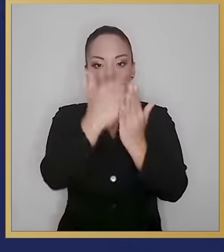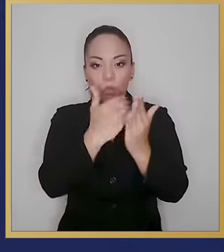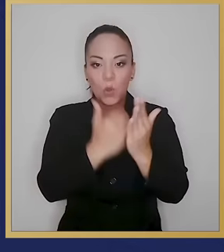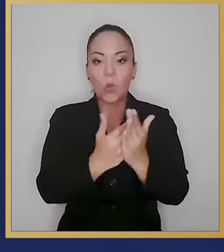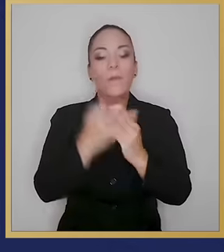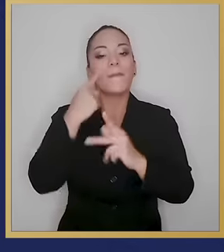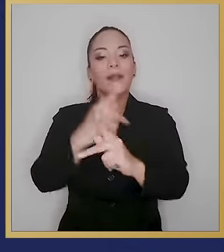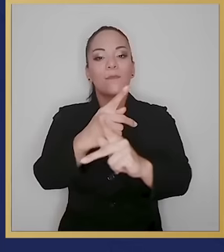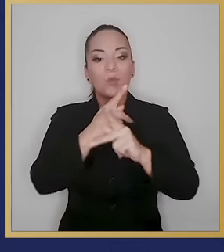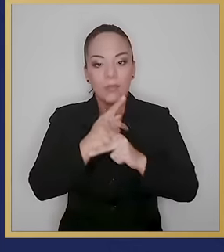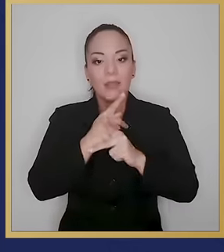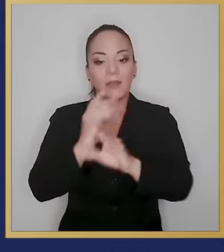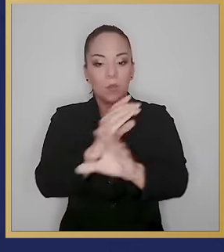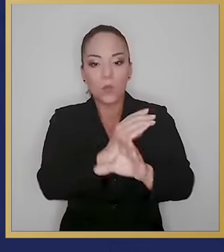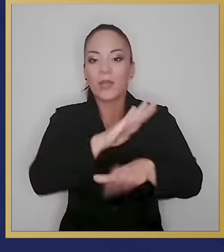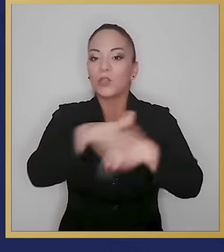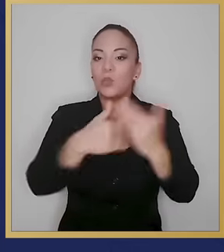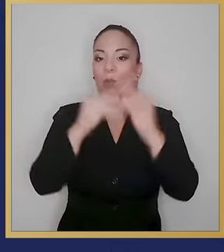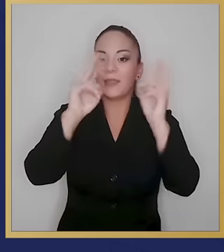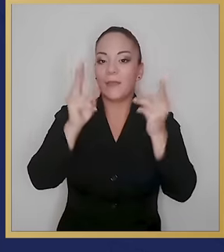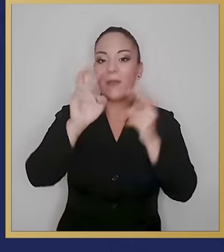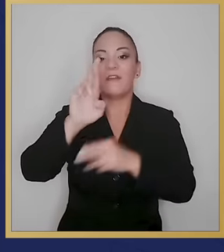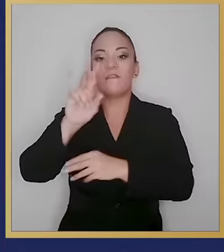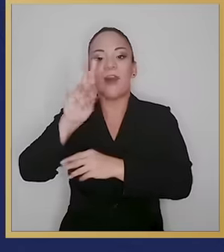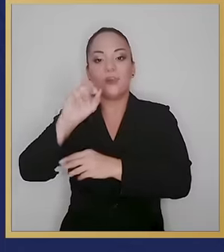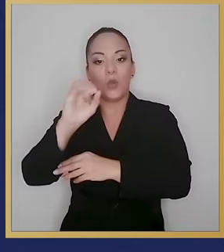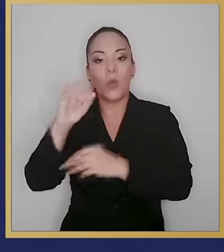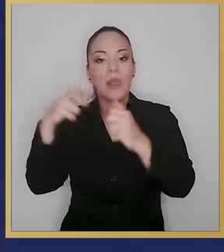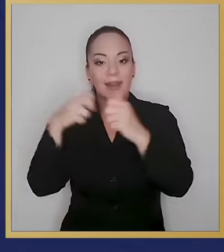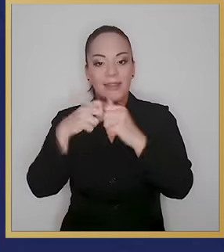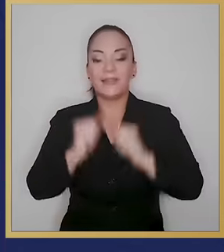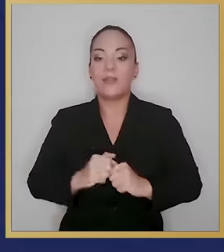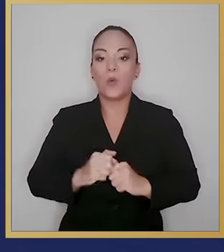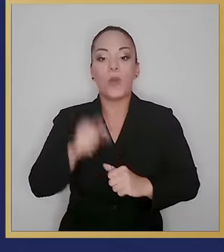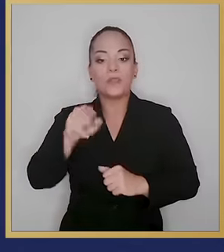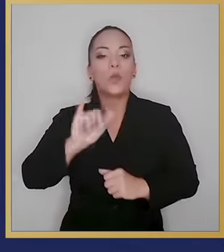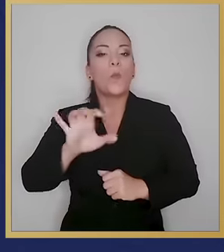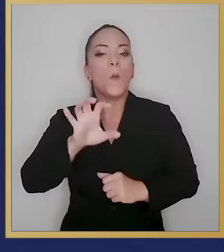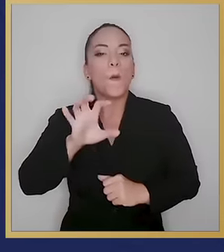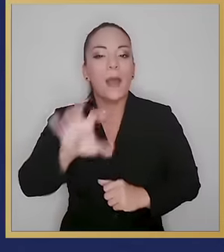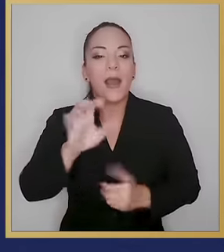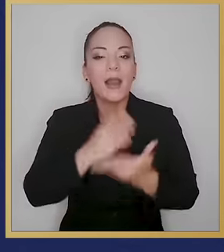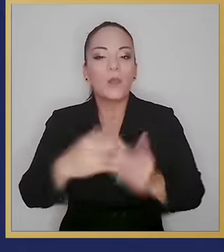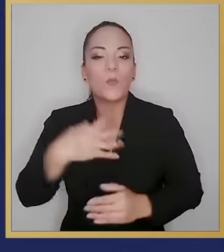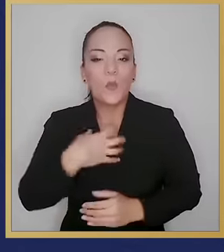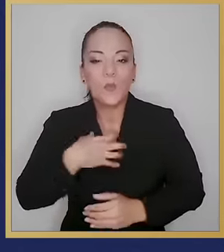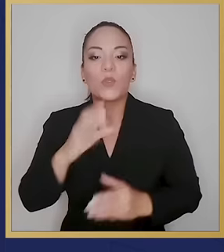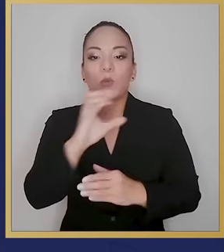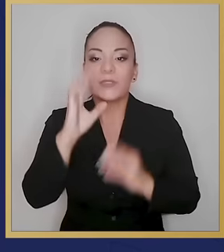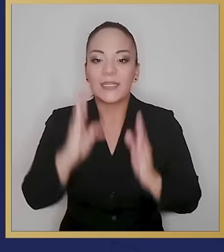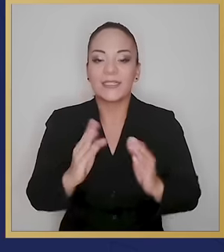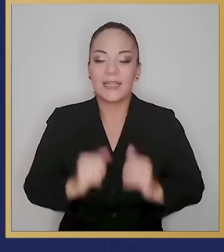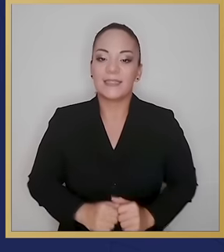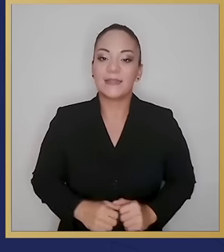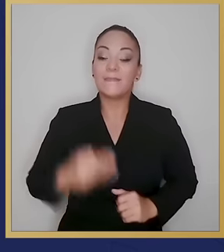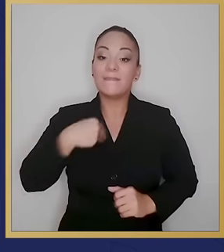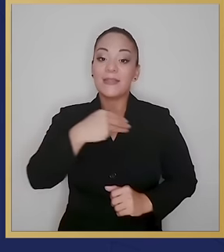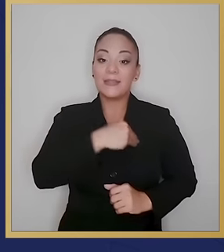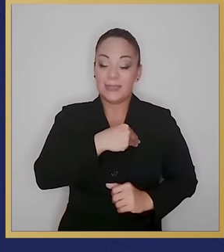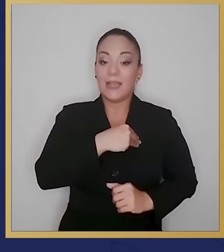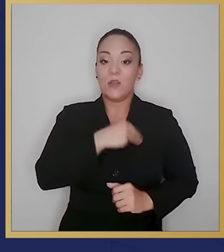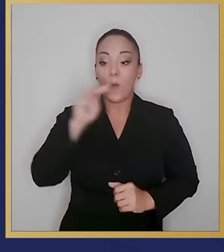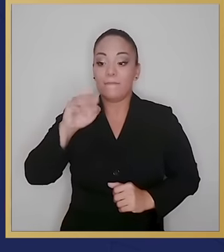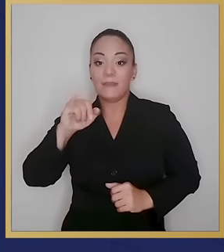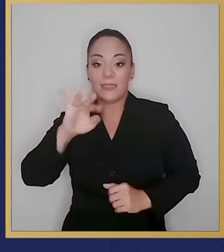proteger y controlar el espectro radioeléctrico como un bien jurídico de todos los costarricenses. El Ministerio de